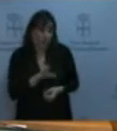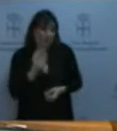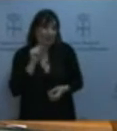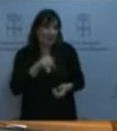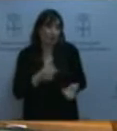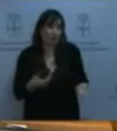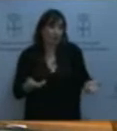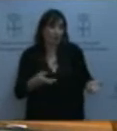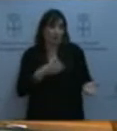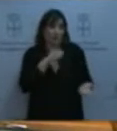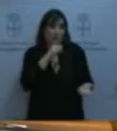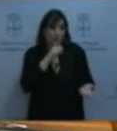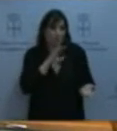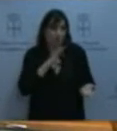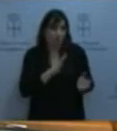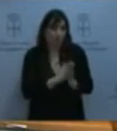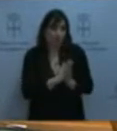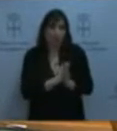Prosiga.